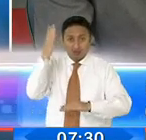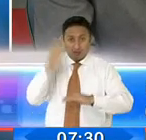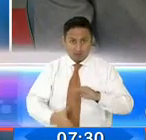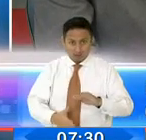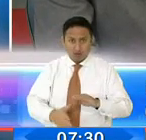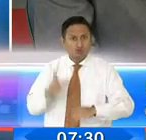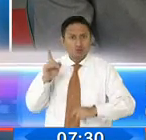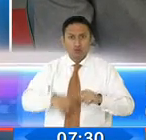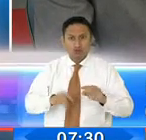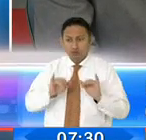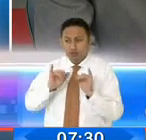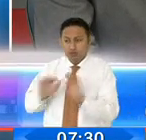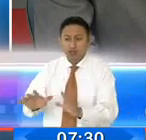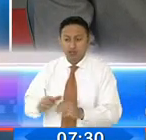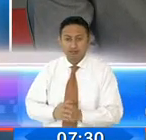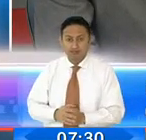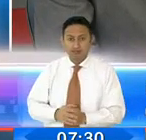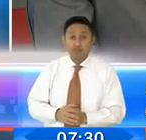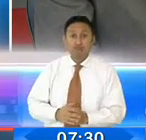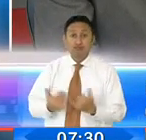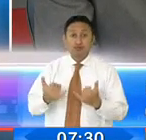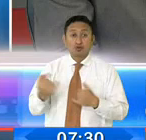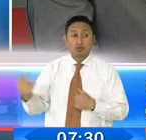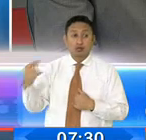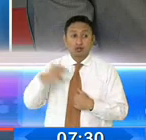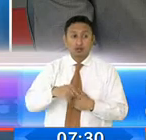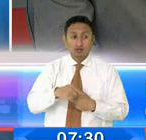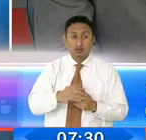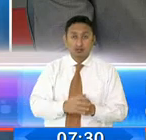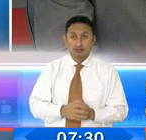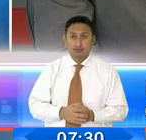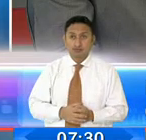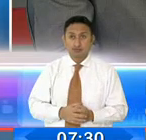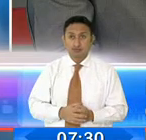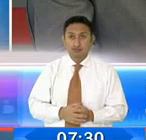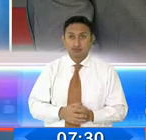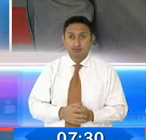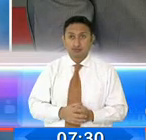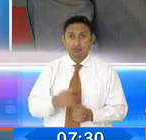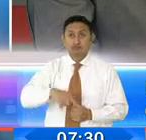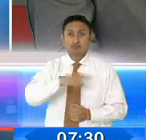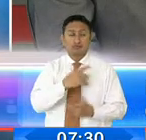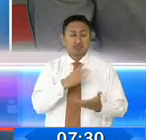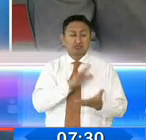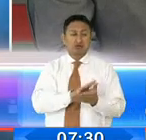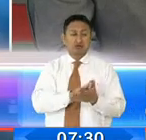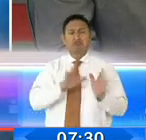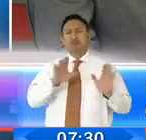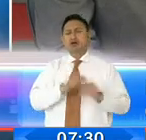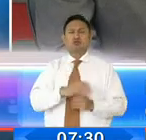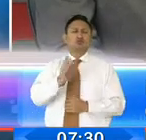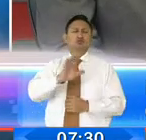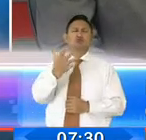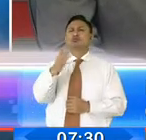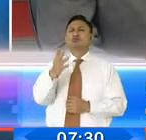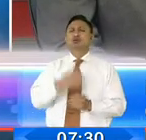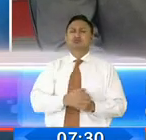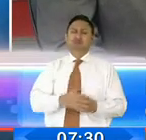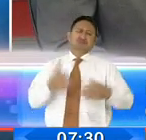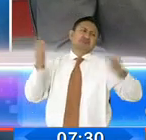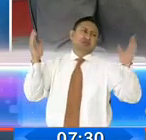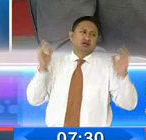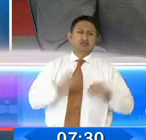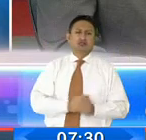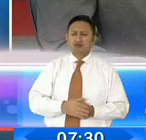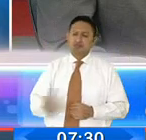motivo, y no puede venir a decir con la mayor tranquilidad, no, no había más, o sea,